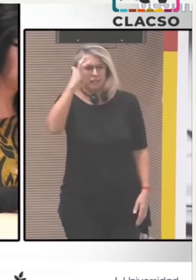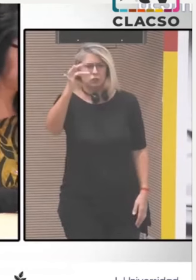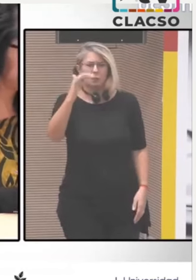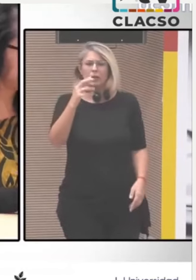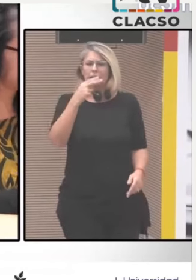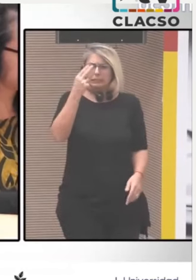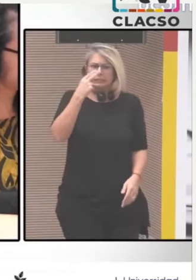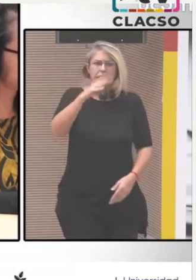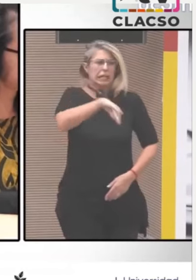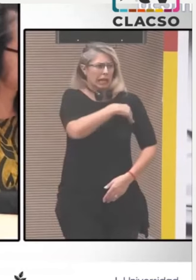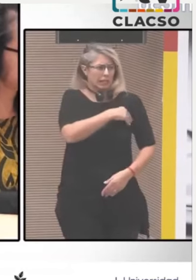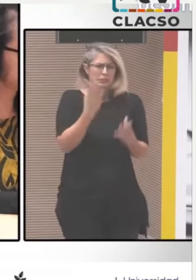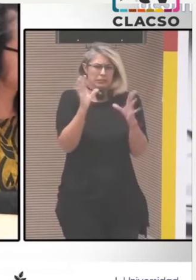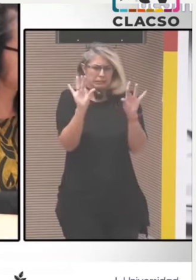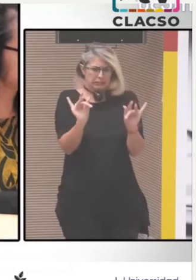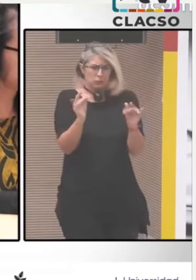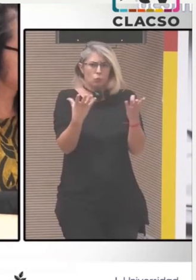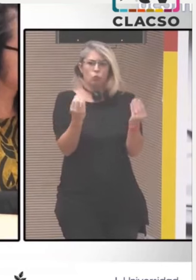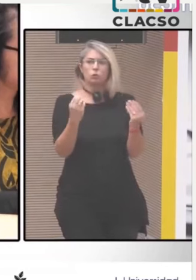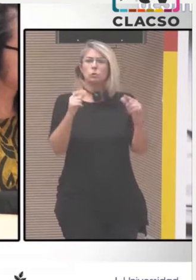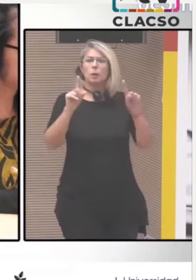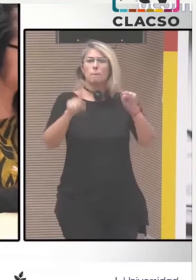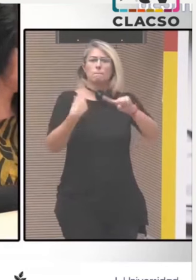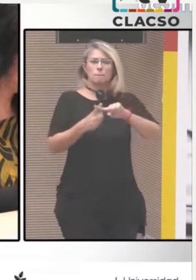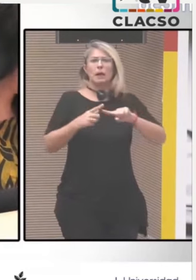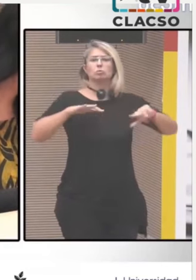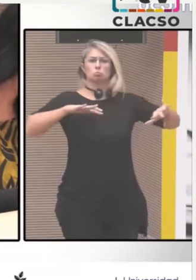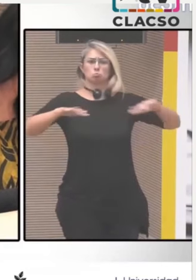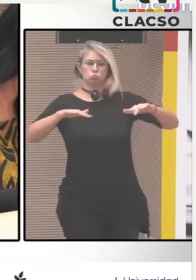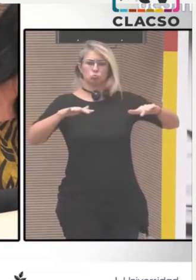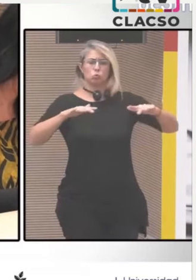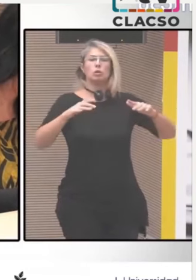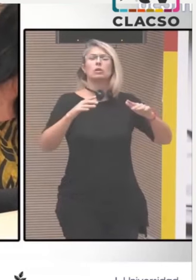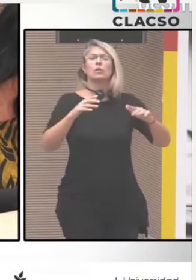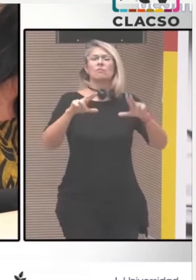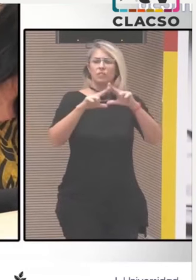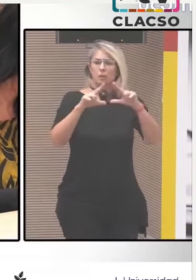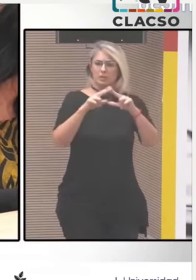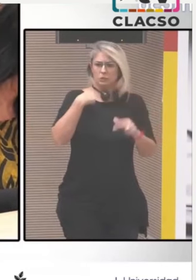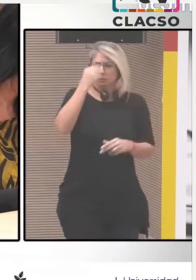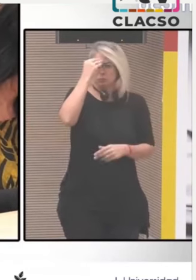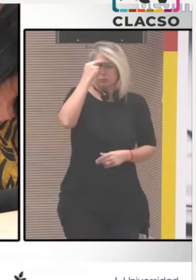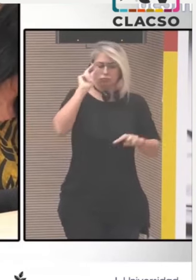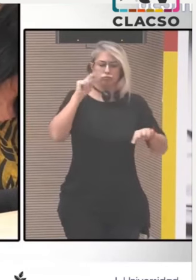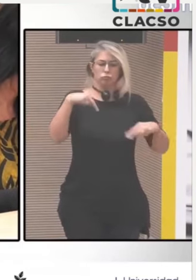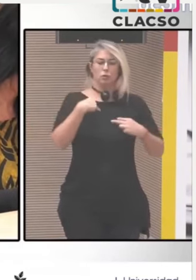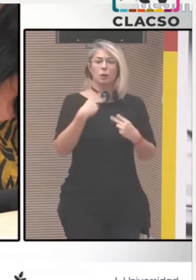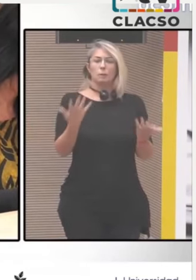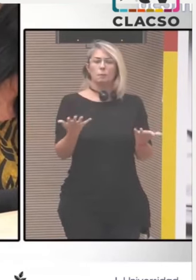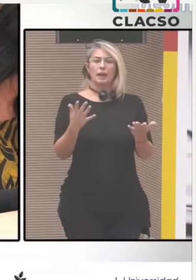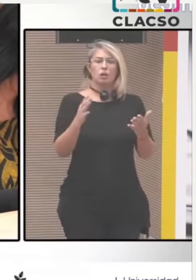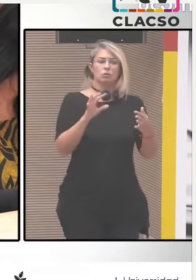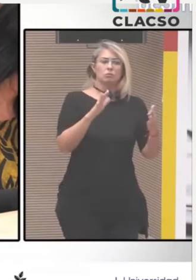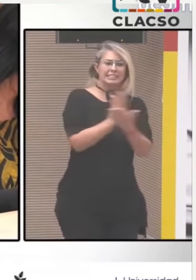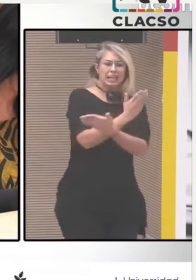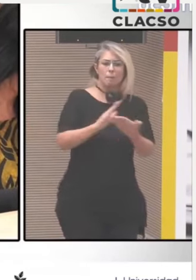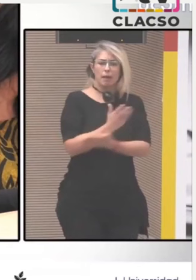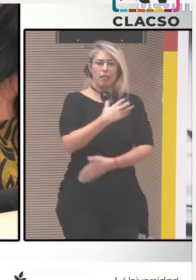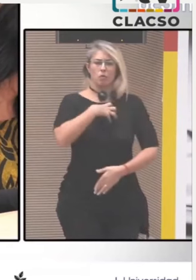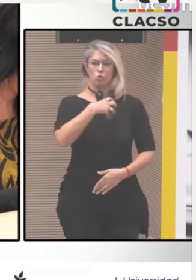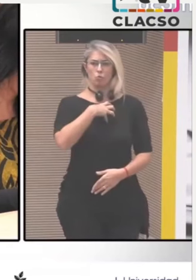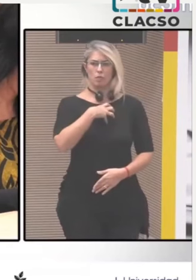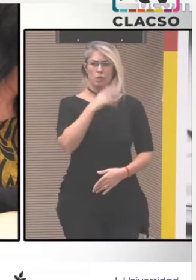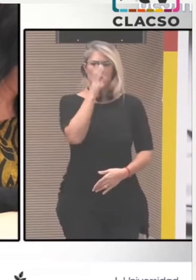regiones y que las soluciones posibles también pueden pasar por un mejor trabajo de articulación y de